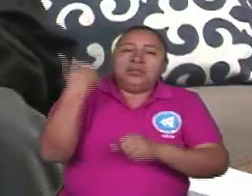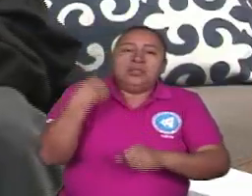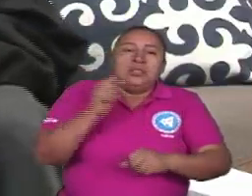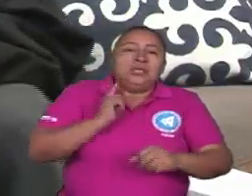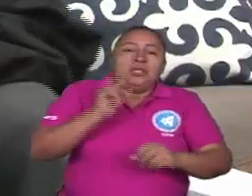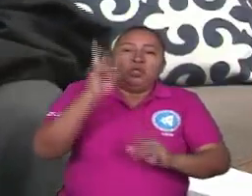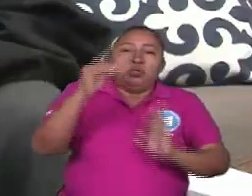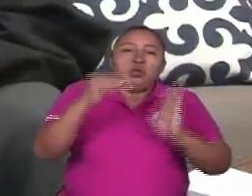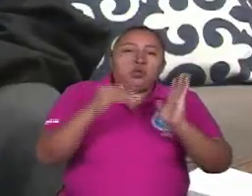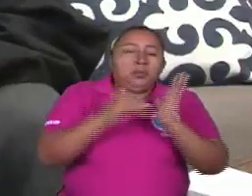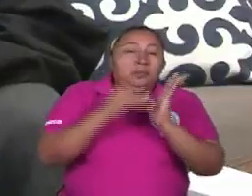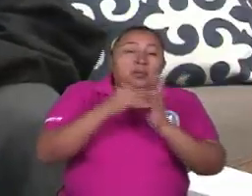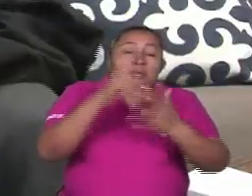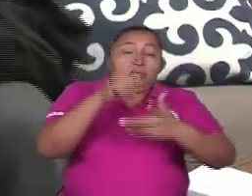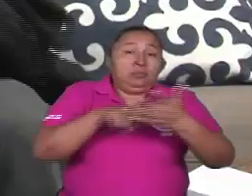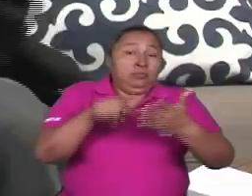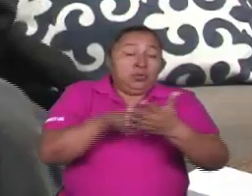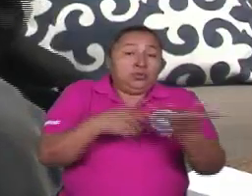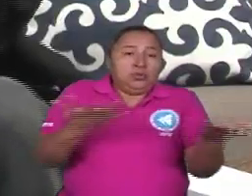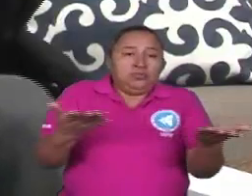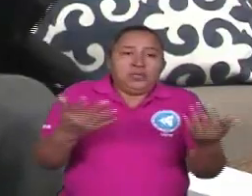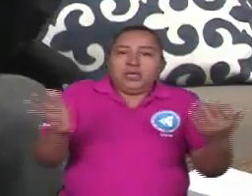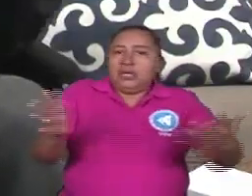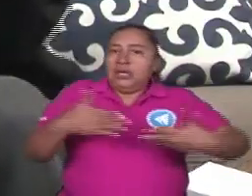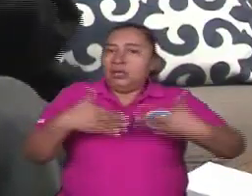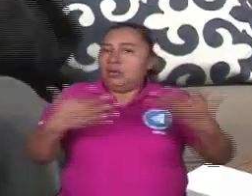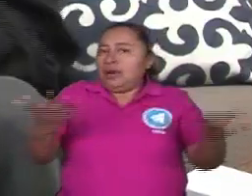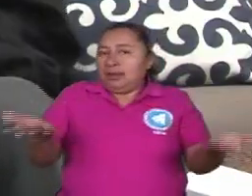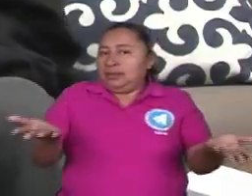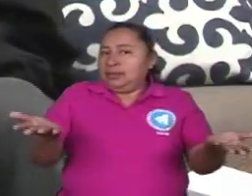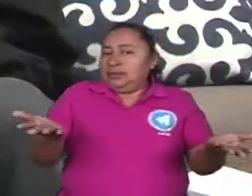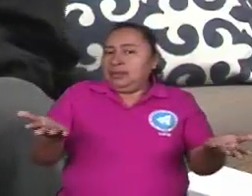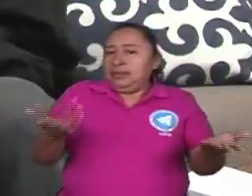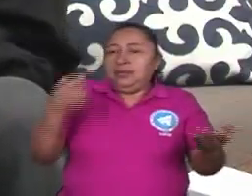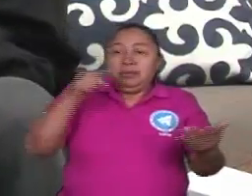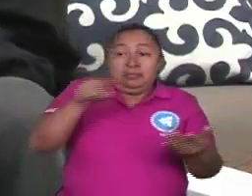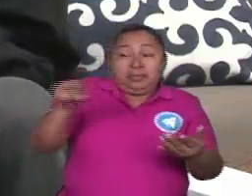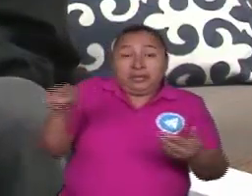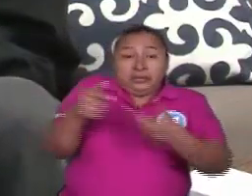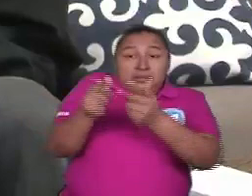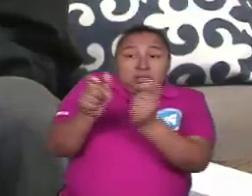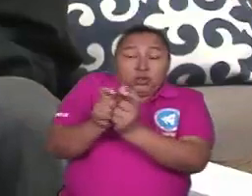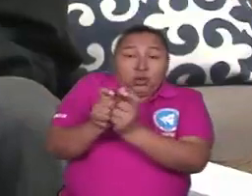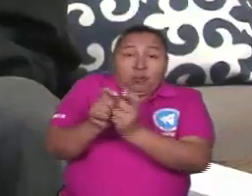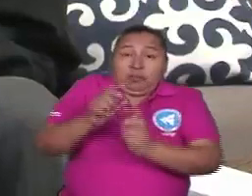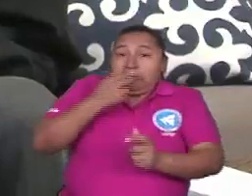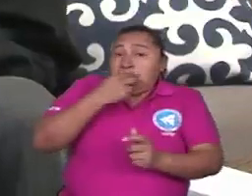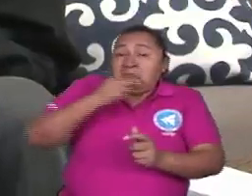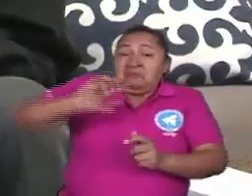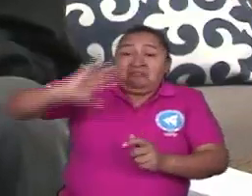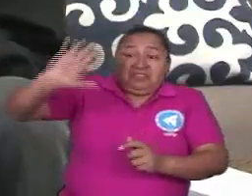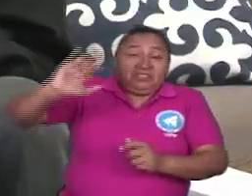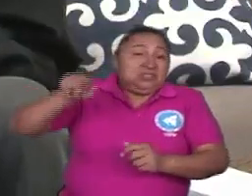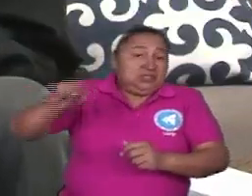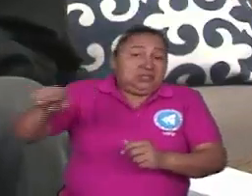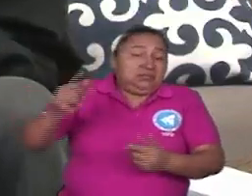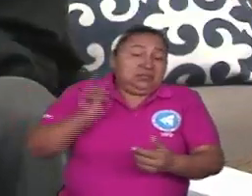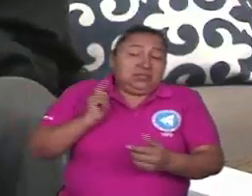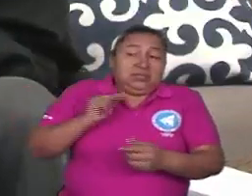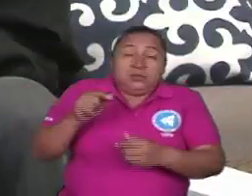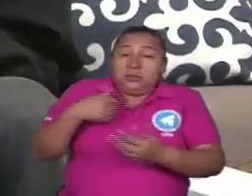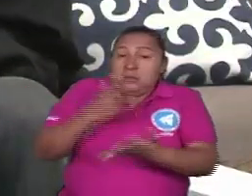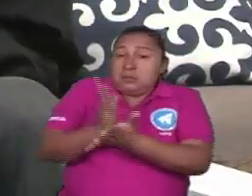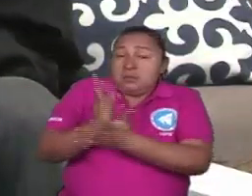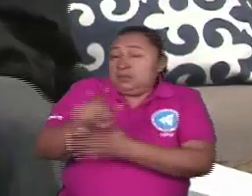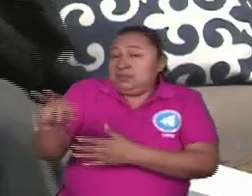dos millones de votos? Y que no existen para esa clase fascista, fascinerosa, delincuente,